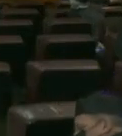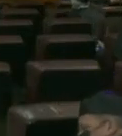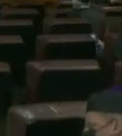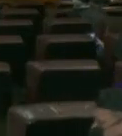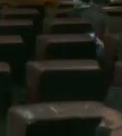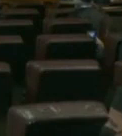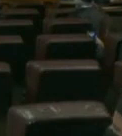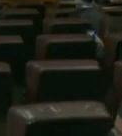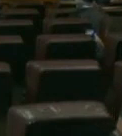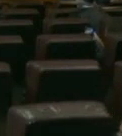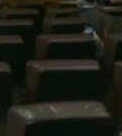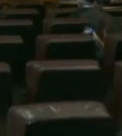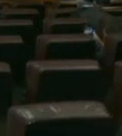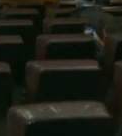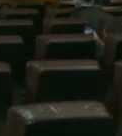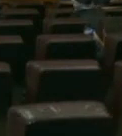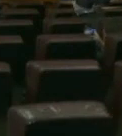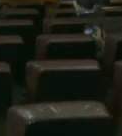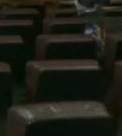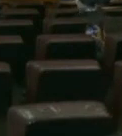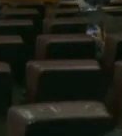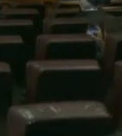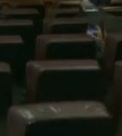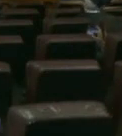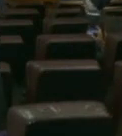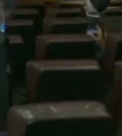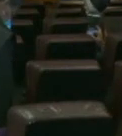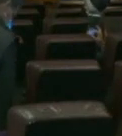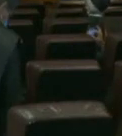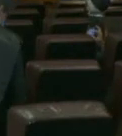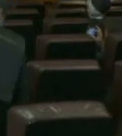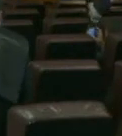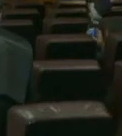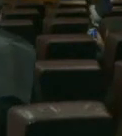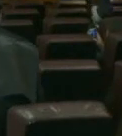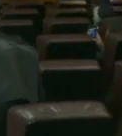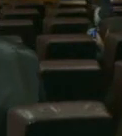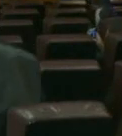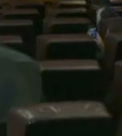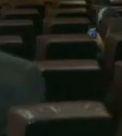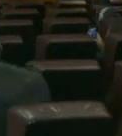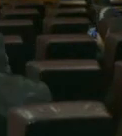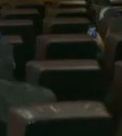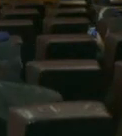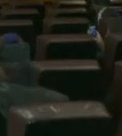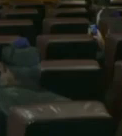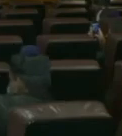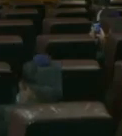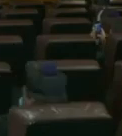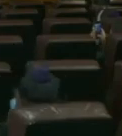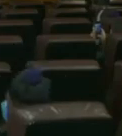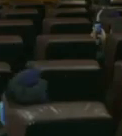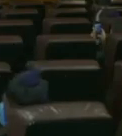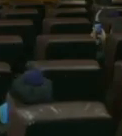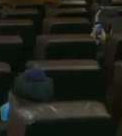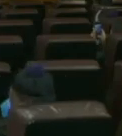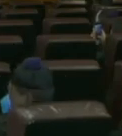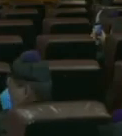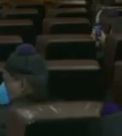Muy buenos días. Siendo las nueve horas de hoy jueves 7 de enero del año 2021,